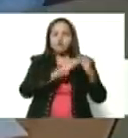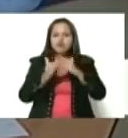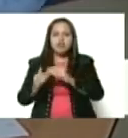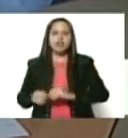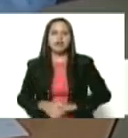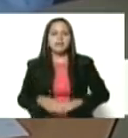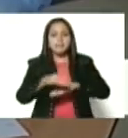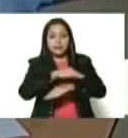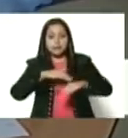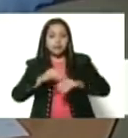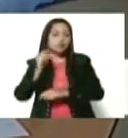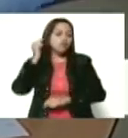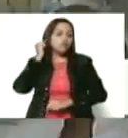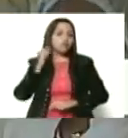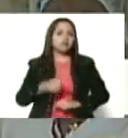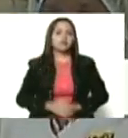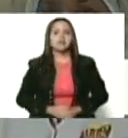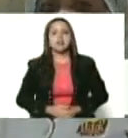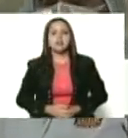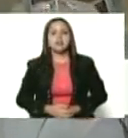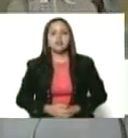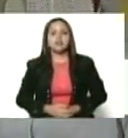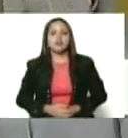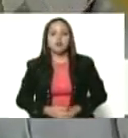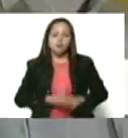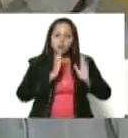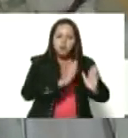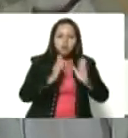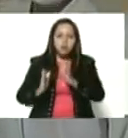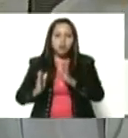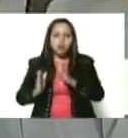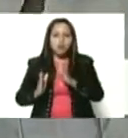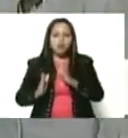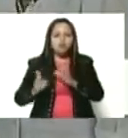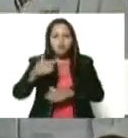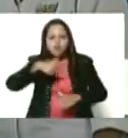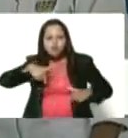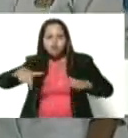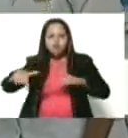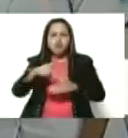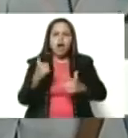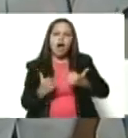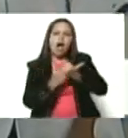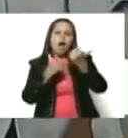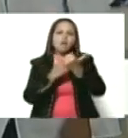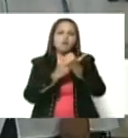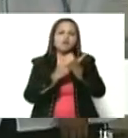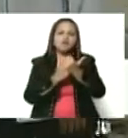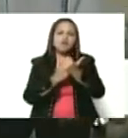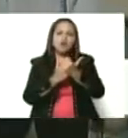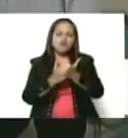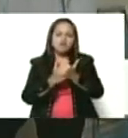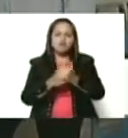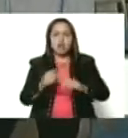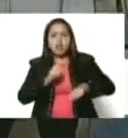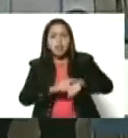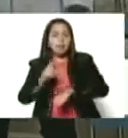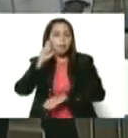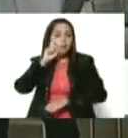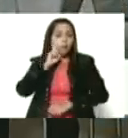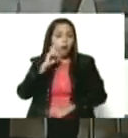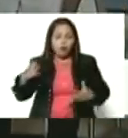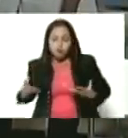Ministerio de la Mujer, la conformación de los círculos de apoyo gestacional para ir reuniendo,